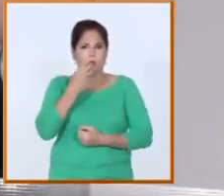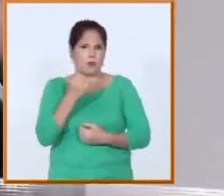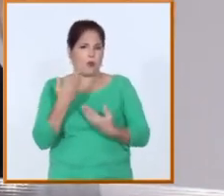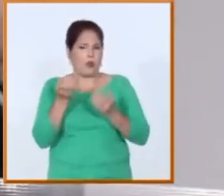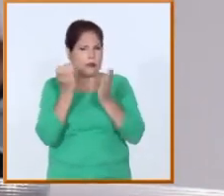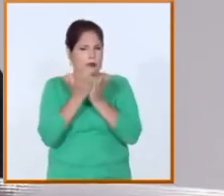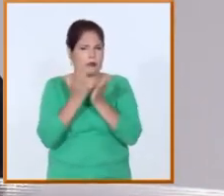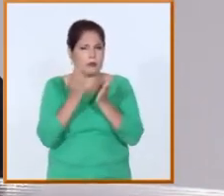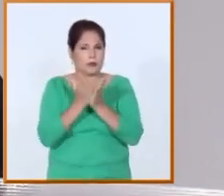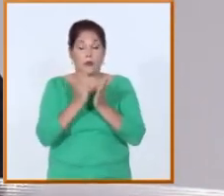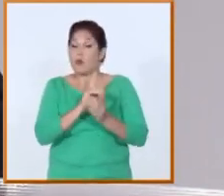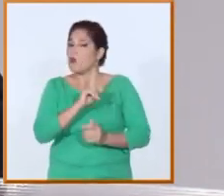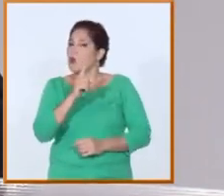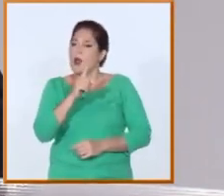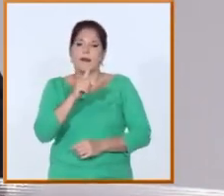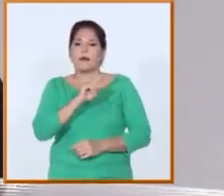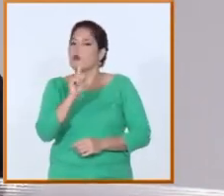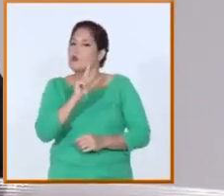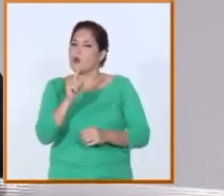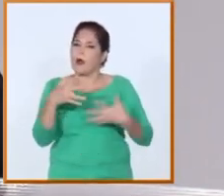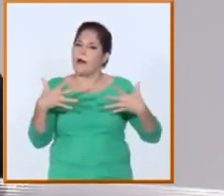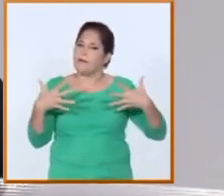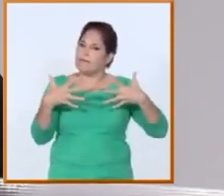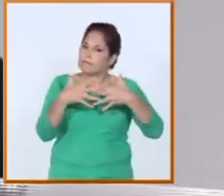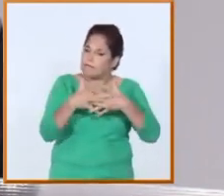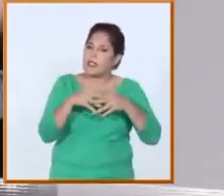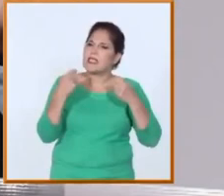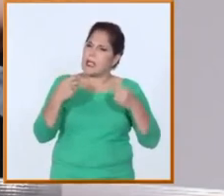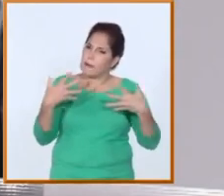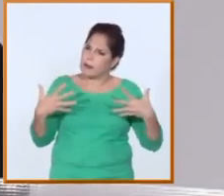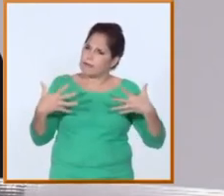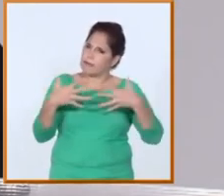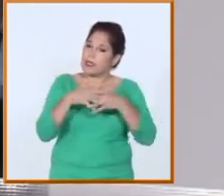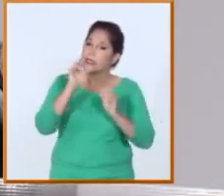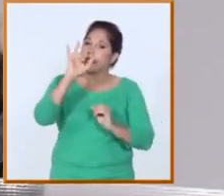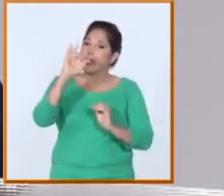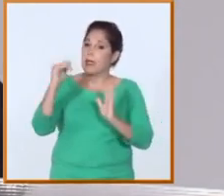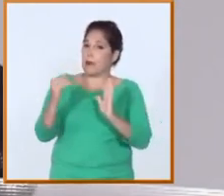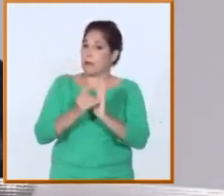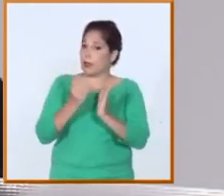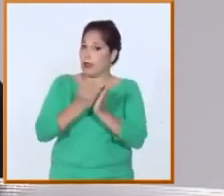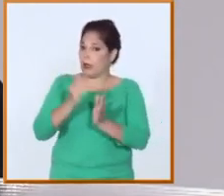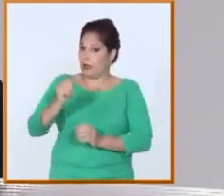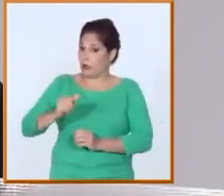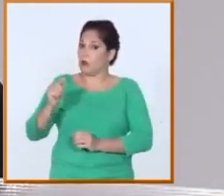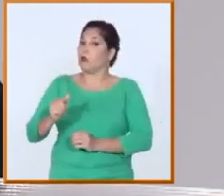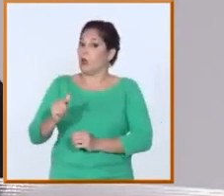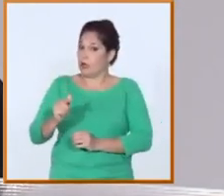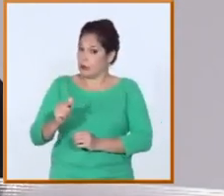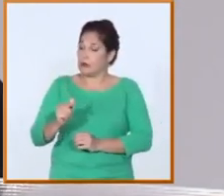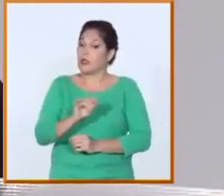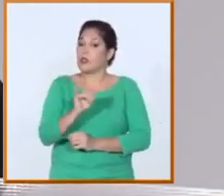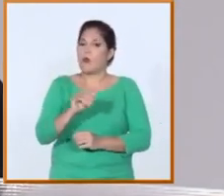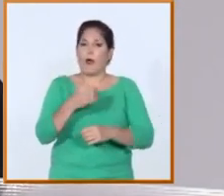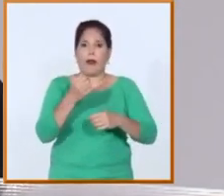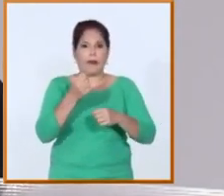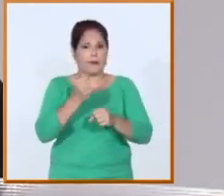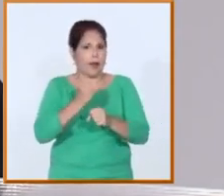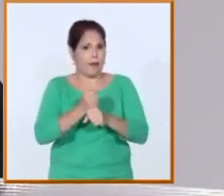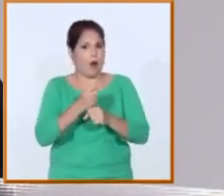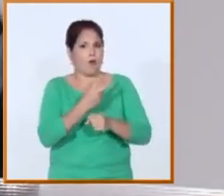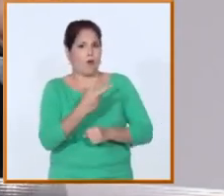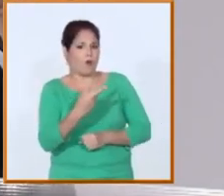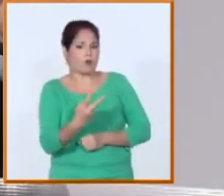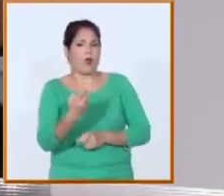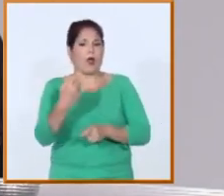no se pierde nunca la vinculación con las tareas de impacto más de 7 mil estudiantes nuestros estuvieron vinculados las tareas de impacto también durante